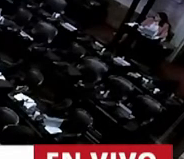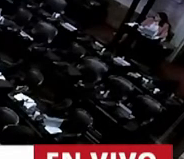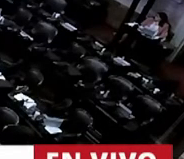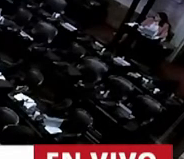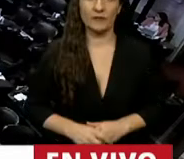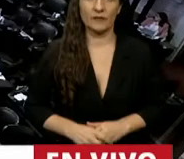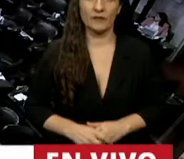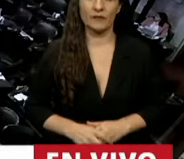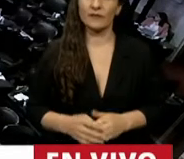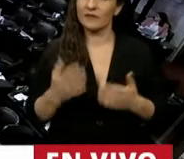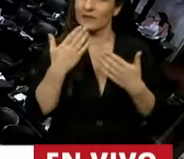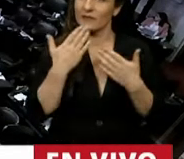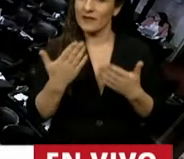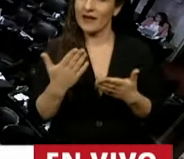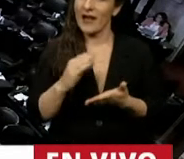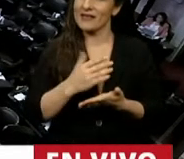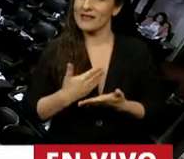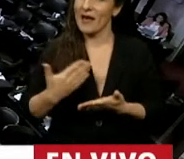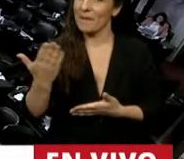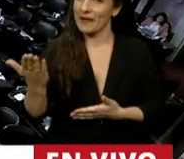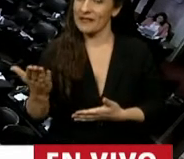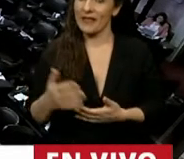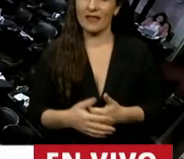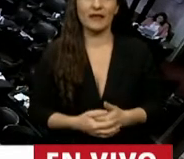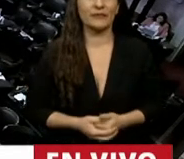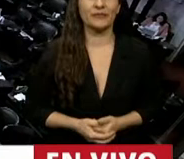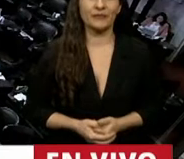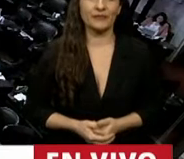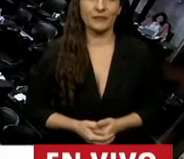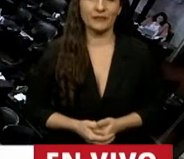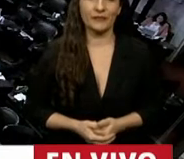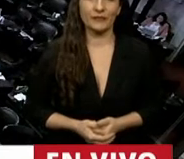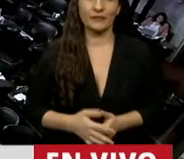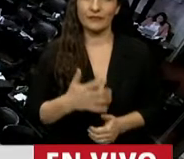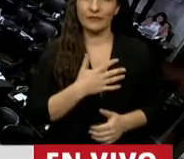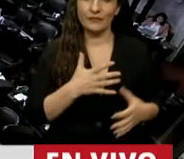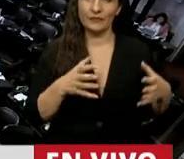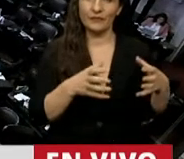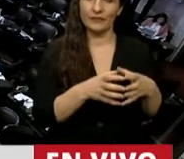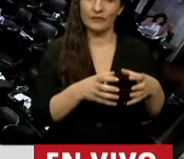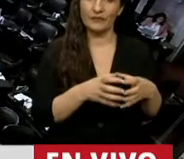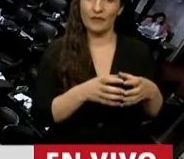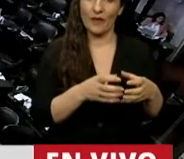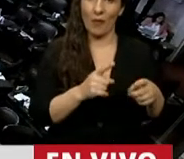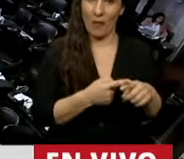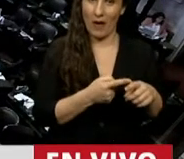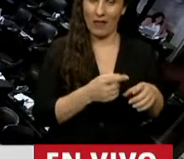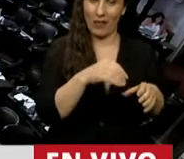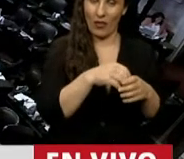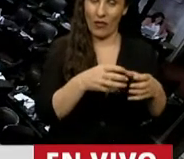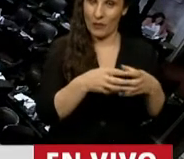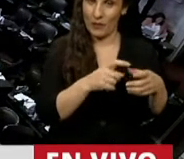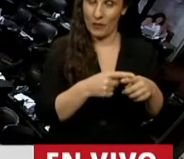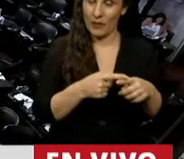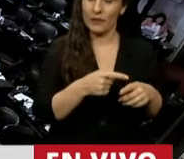Gracias, señor Presidente. Desde nuestro interbloque queremos reconocer en aquellos